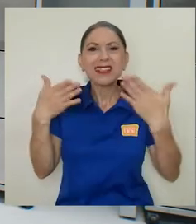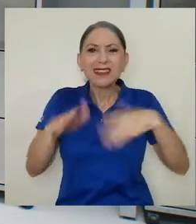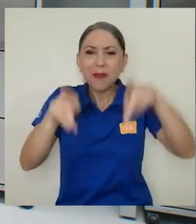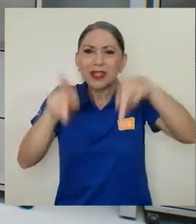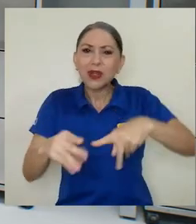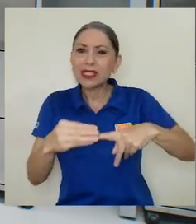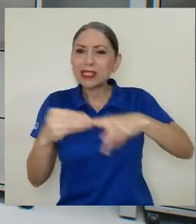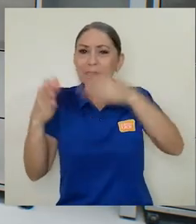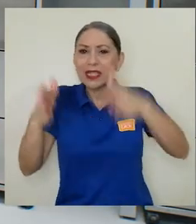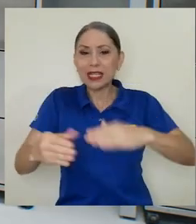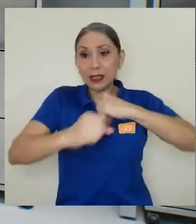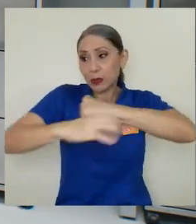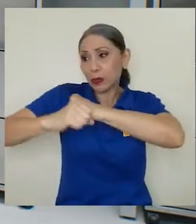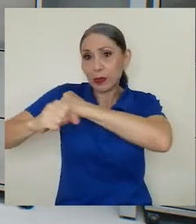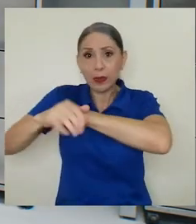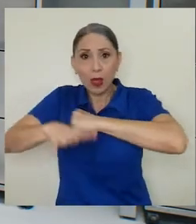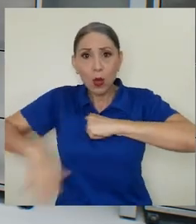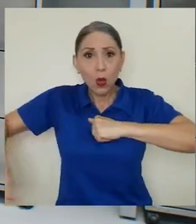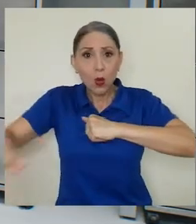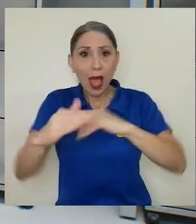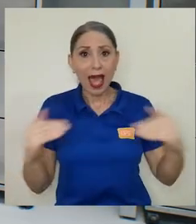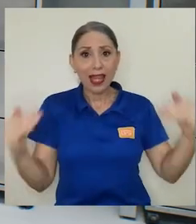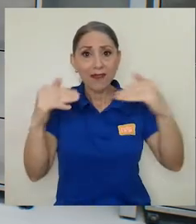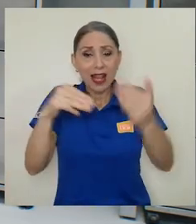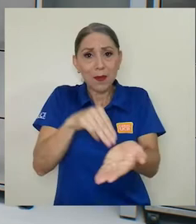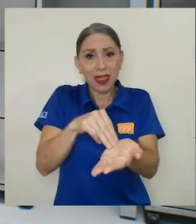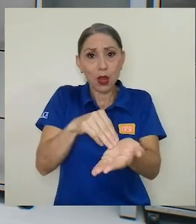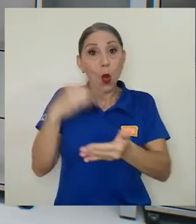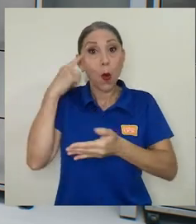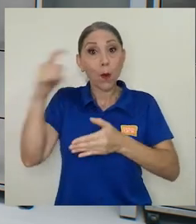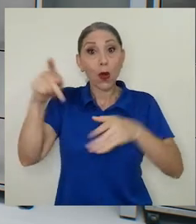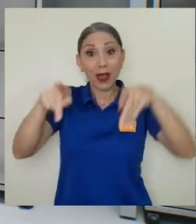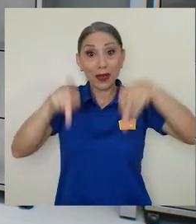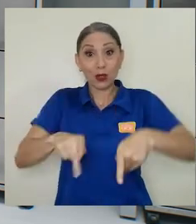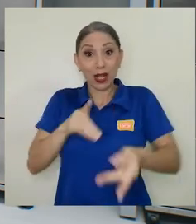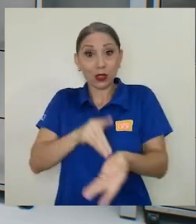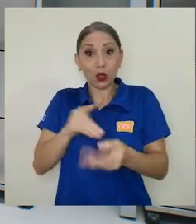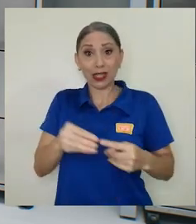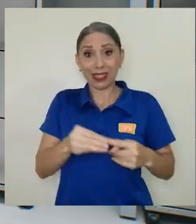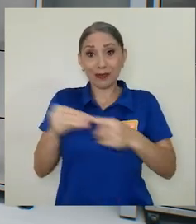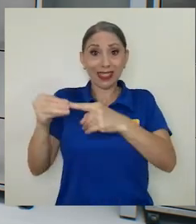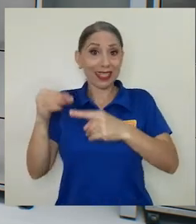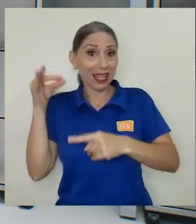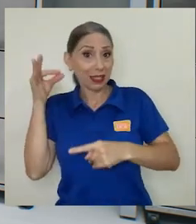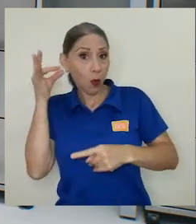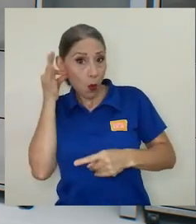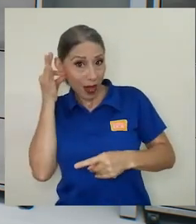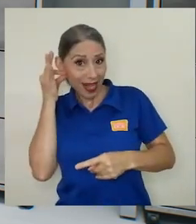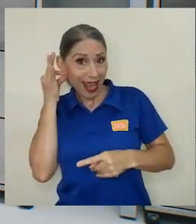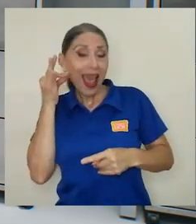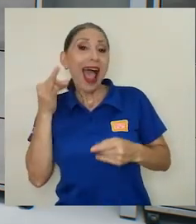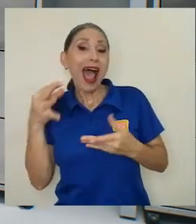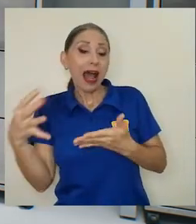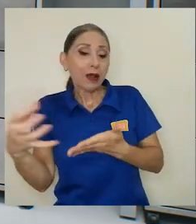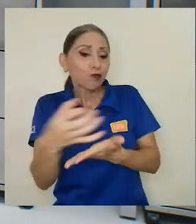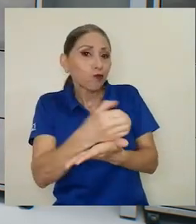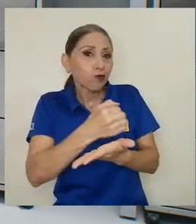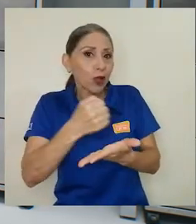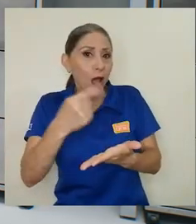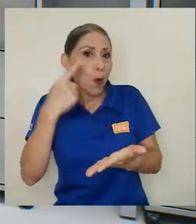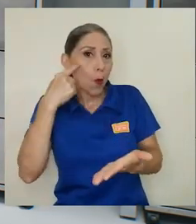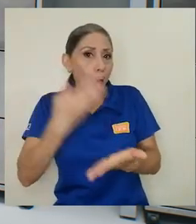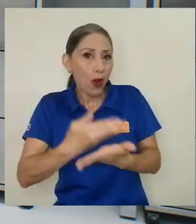realizan la divulgación respectiva en el gremio médico, ya que serán los ginecólogos quienes recolecten las muestras y las envíen a esta unidad para